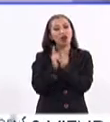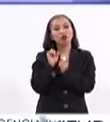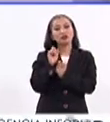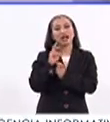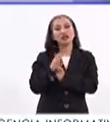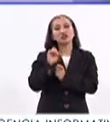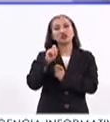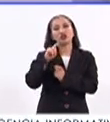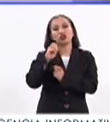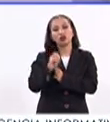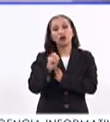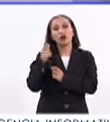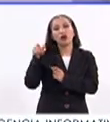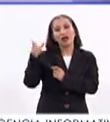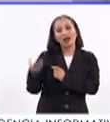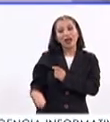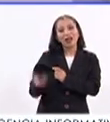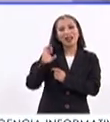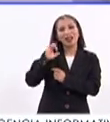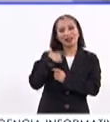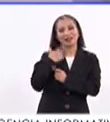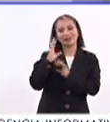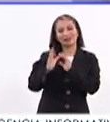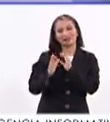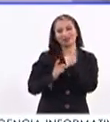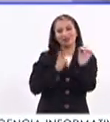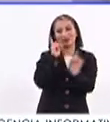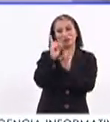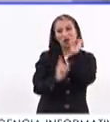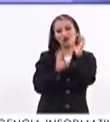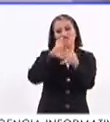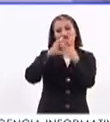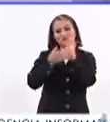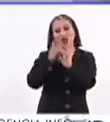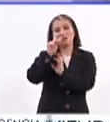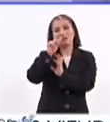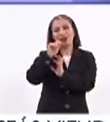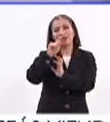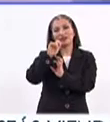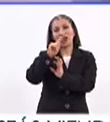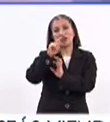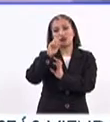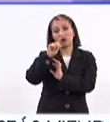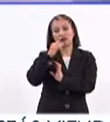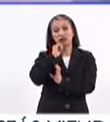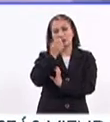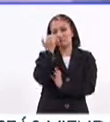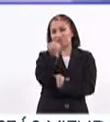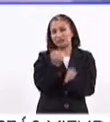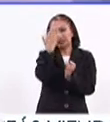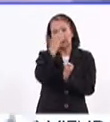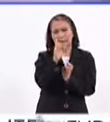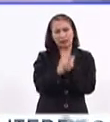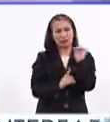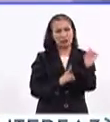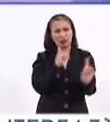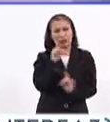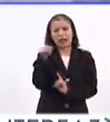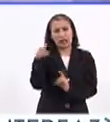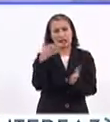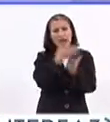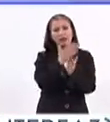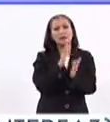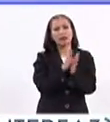Oscar Soto Carrillo, él es exatleta olímpico en pentatlón, y bueno, también es un experto en deporte, por supuesto ha